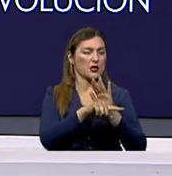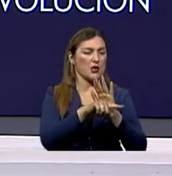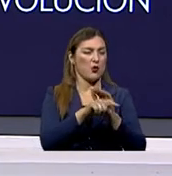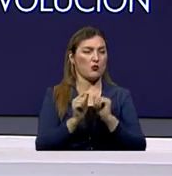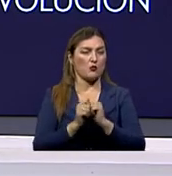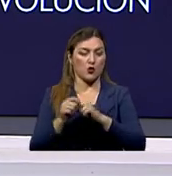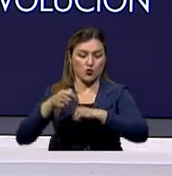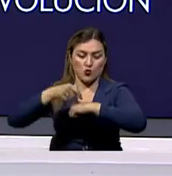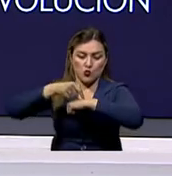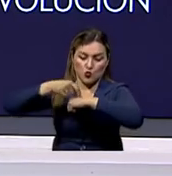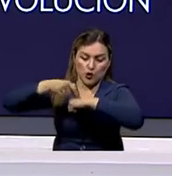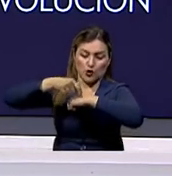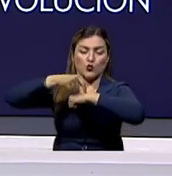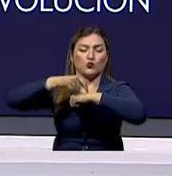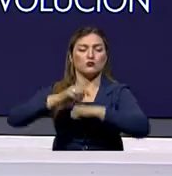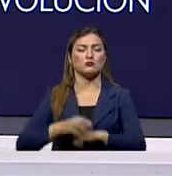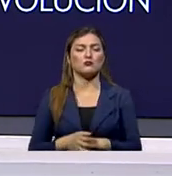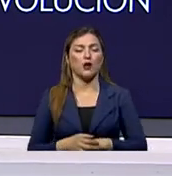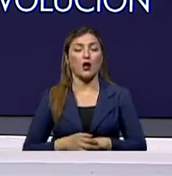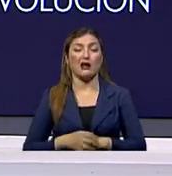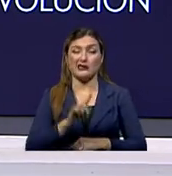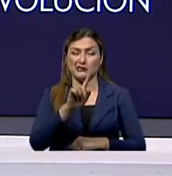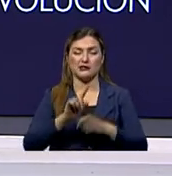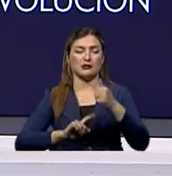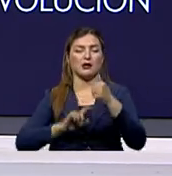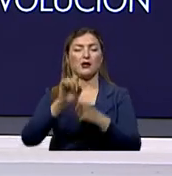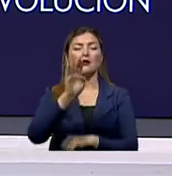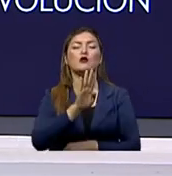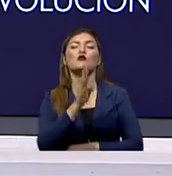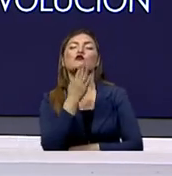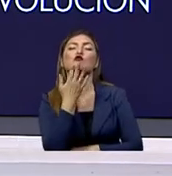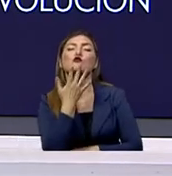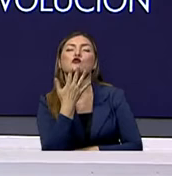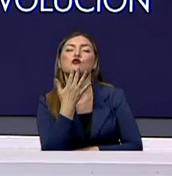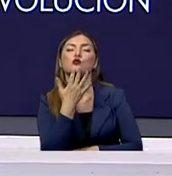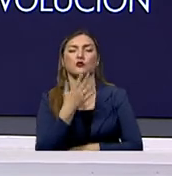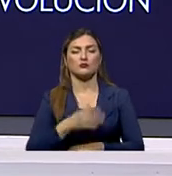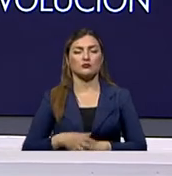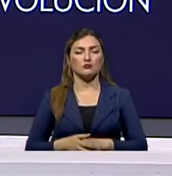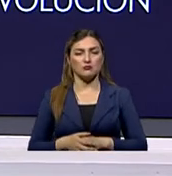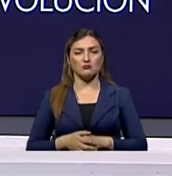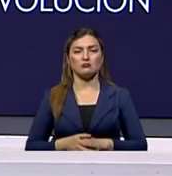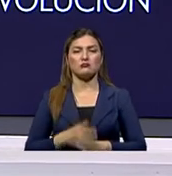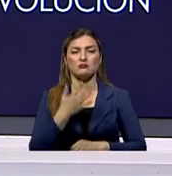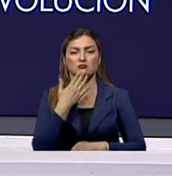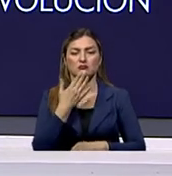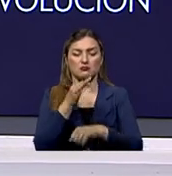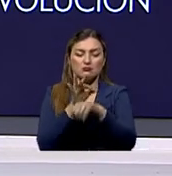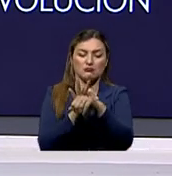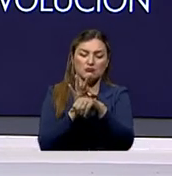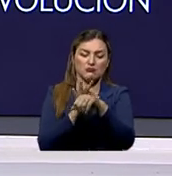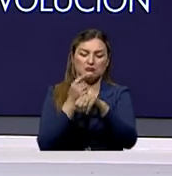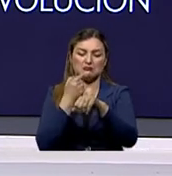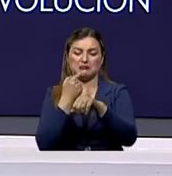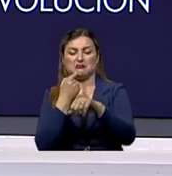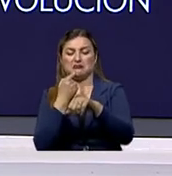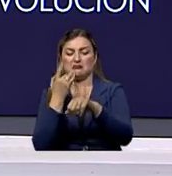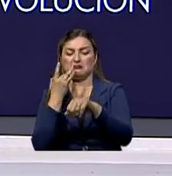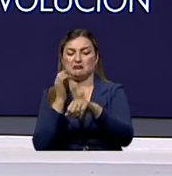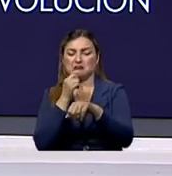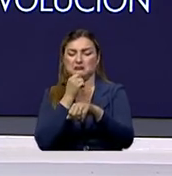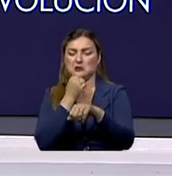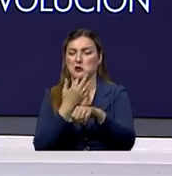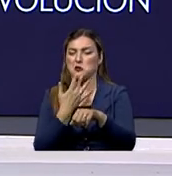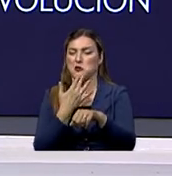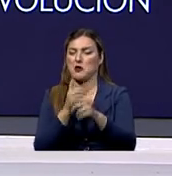redondo u ovalado. El color es importantísimo, la variación de color dentro de la gama de lunares que yo pueda tener me puede llamar la atención.